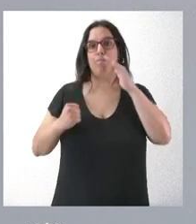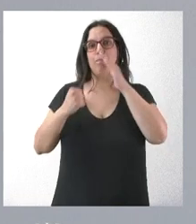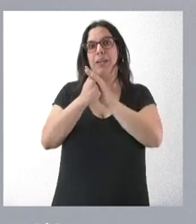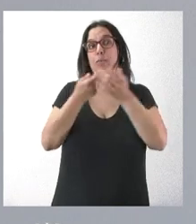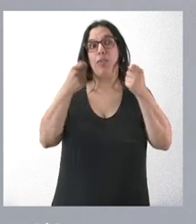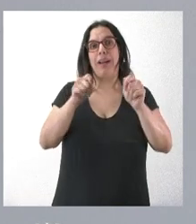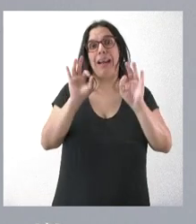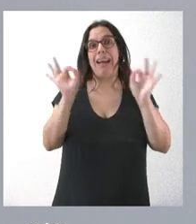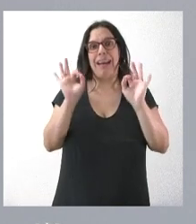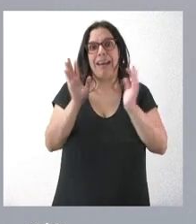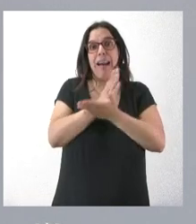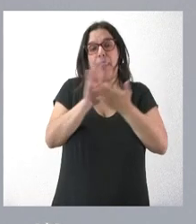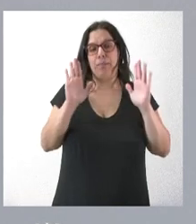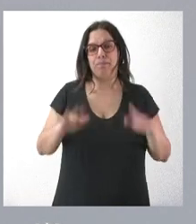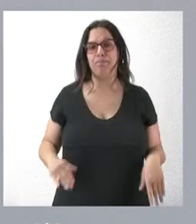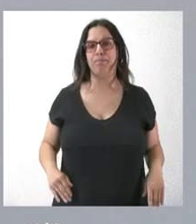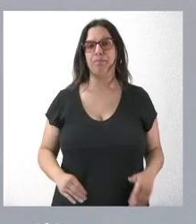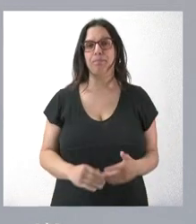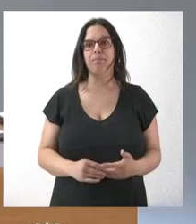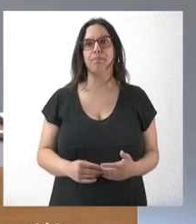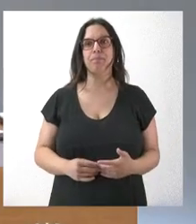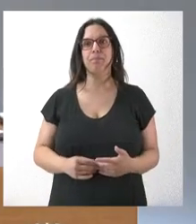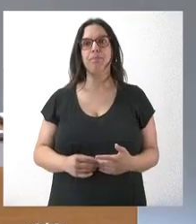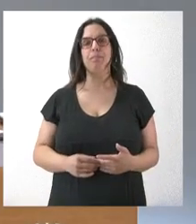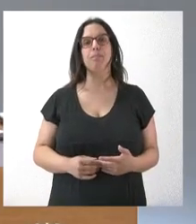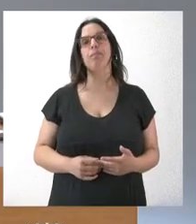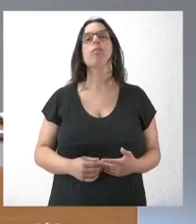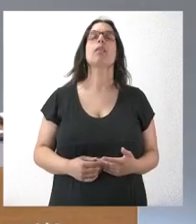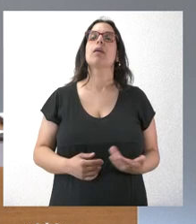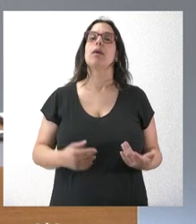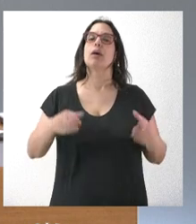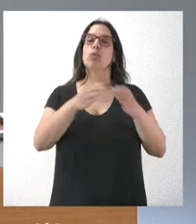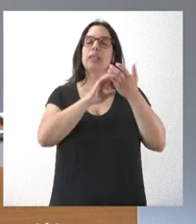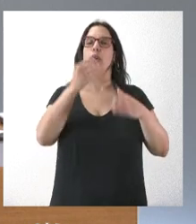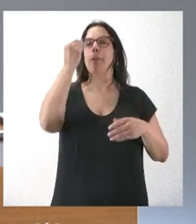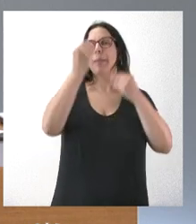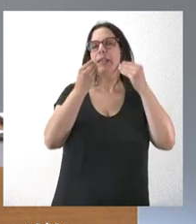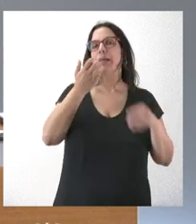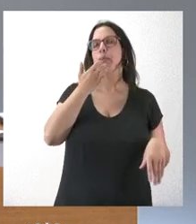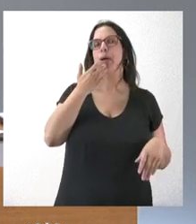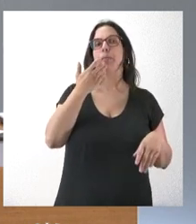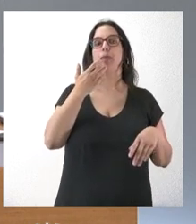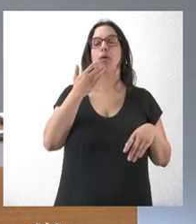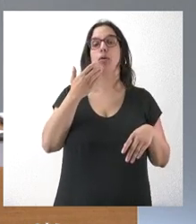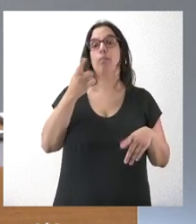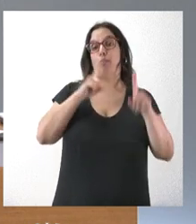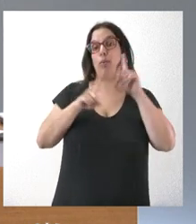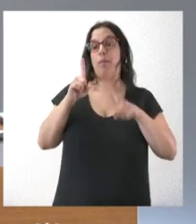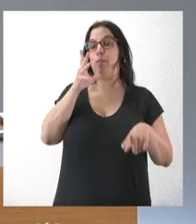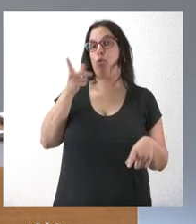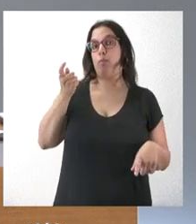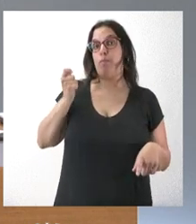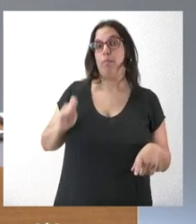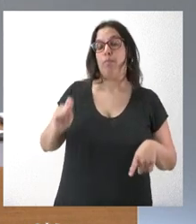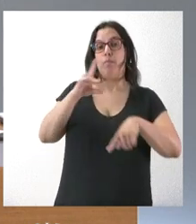ningún centro sanitario en Castilla y León. Sí. Una de las soluciones que baraja la Junta para atender este déficit de médicos, sobre todo en